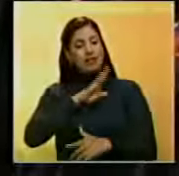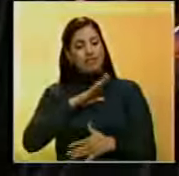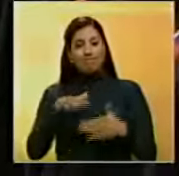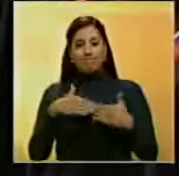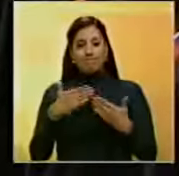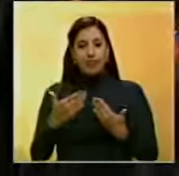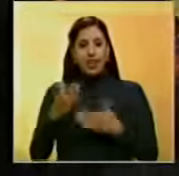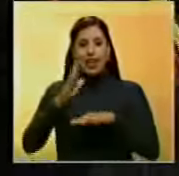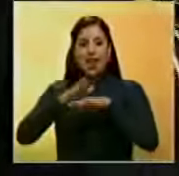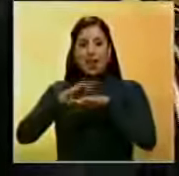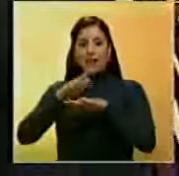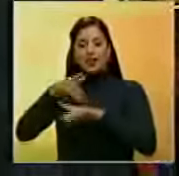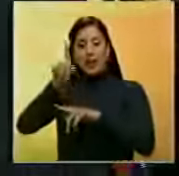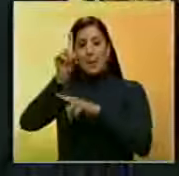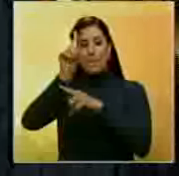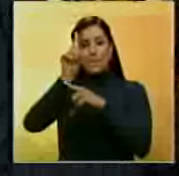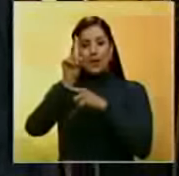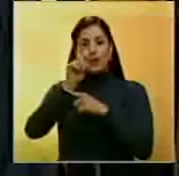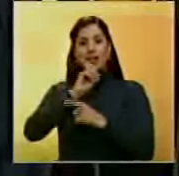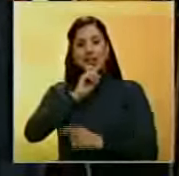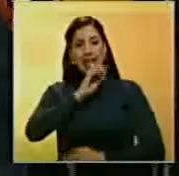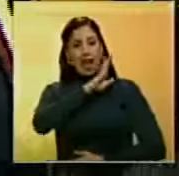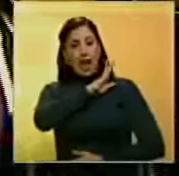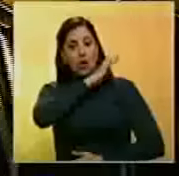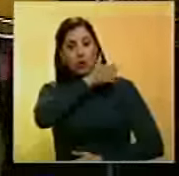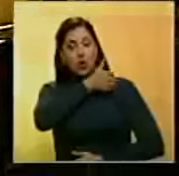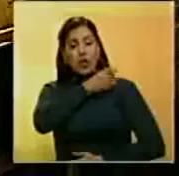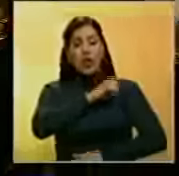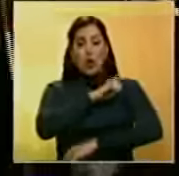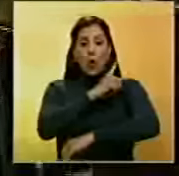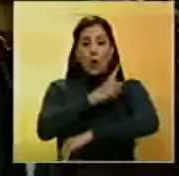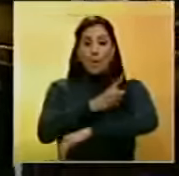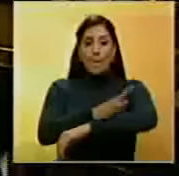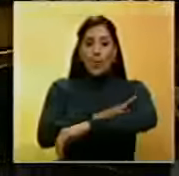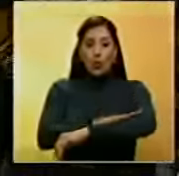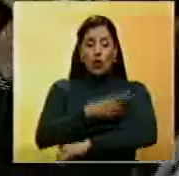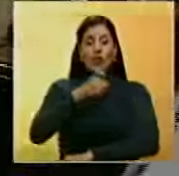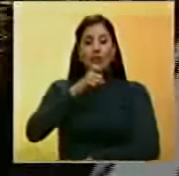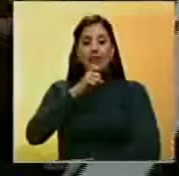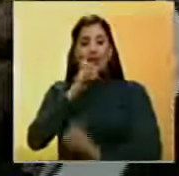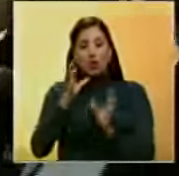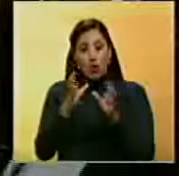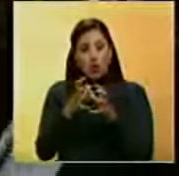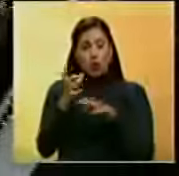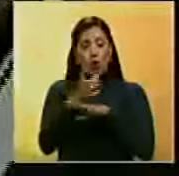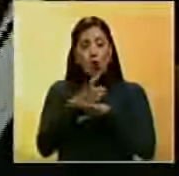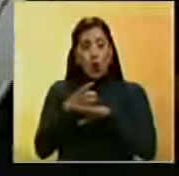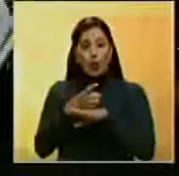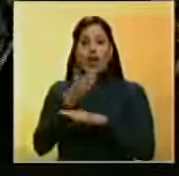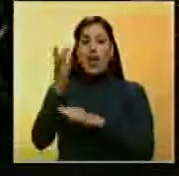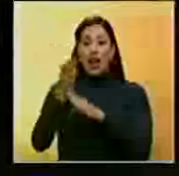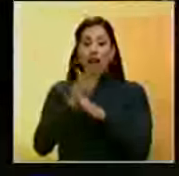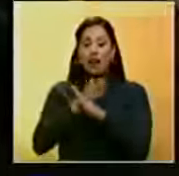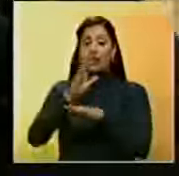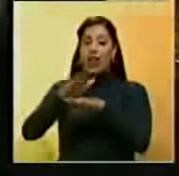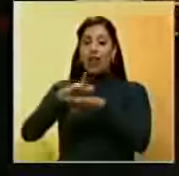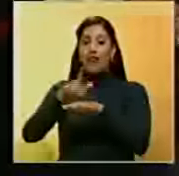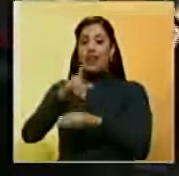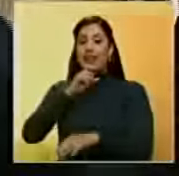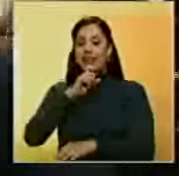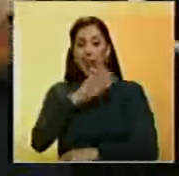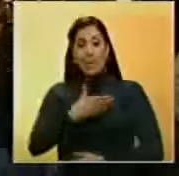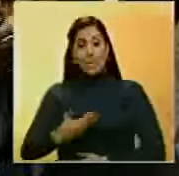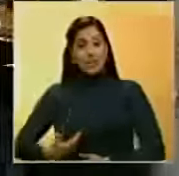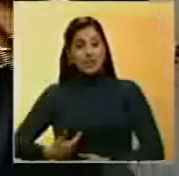convocadas las principales autoridades de los poderes del Ejecutivo Nacional. Ya se había anunciado que Jean Ramos Ayub,